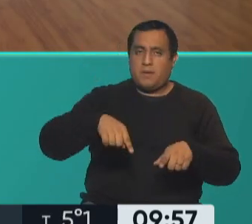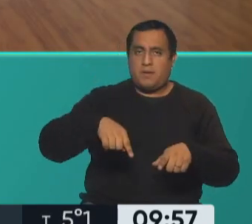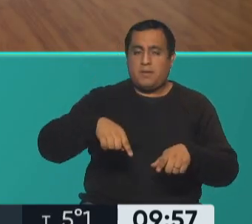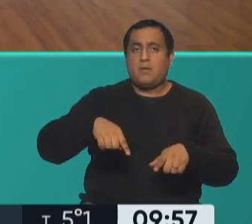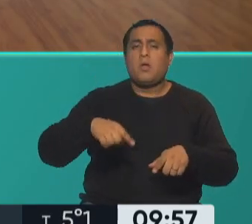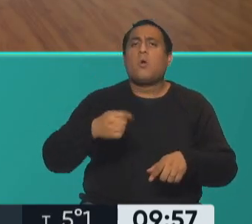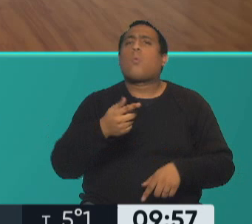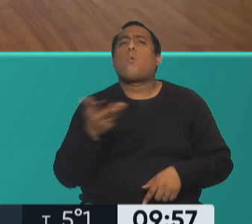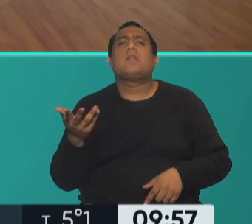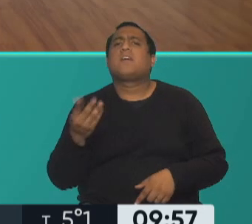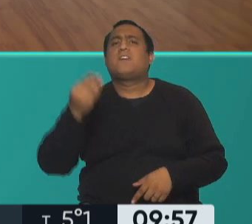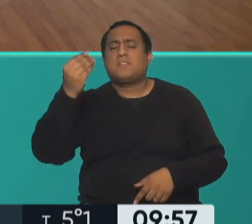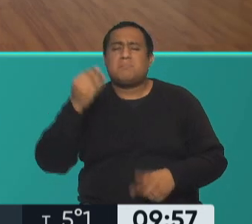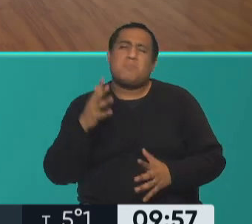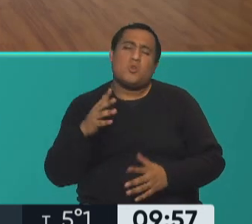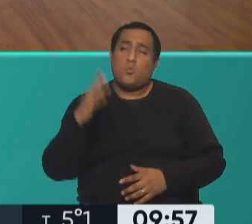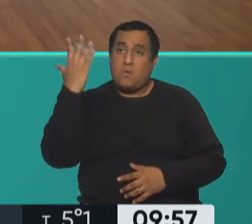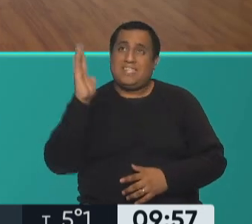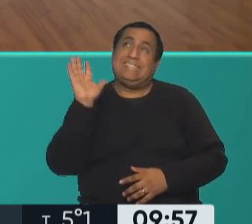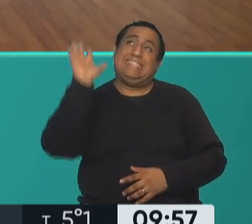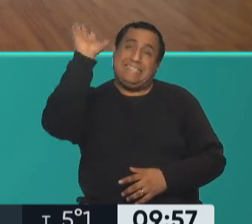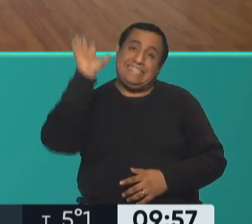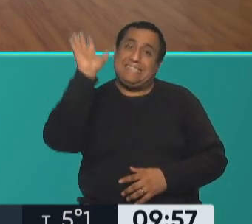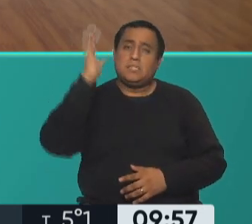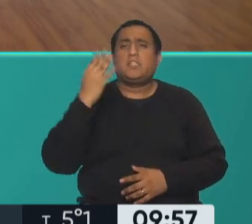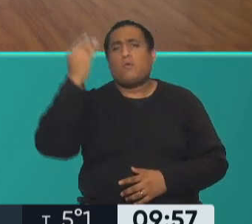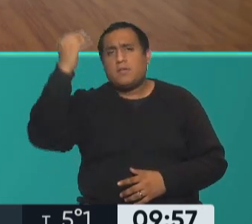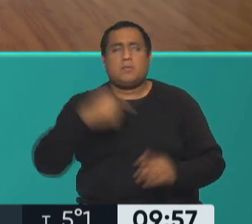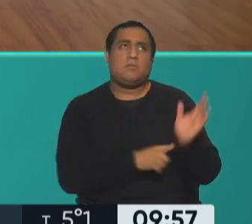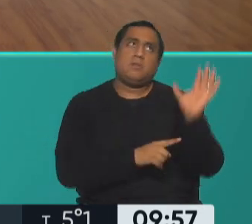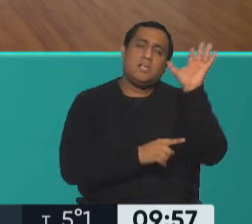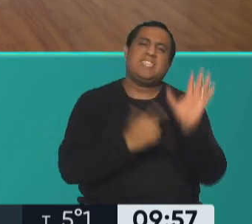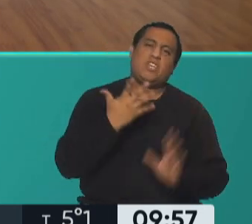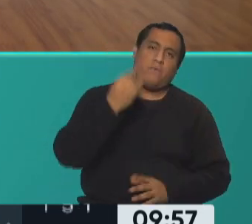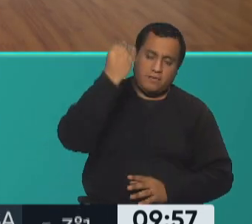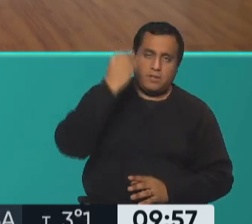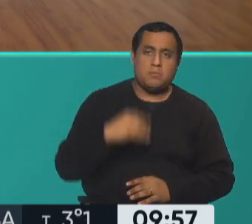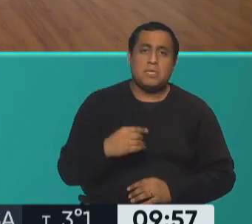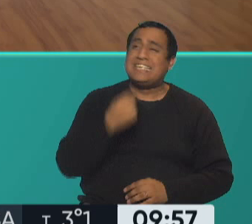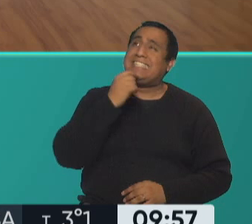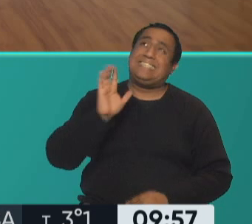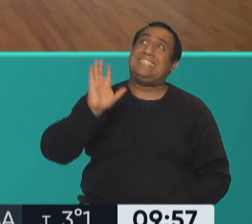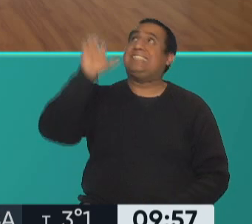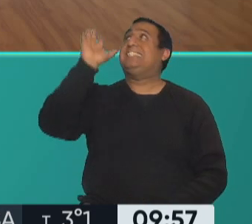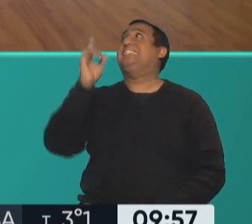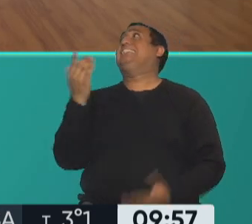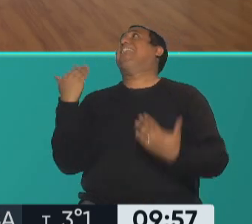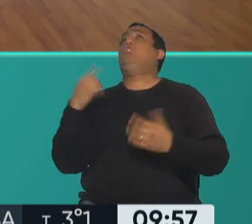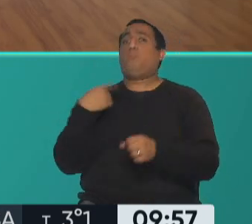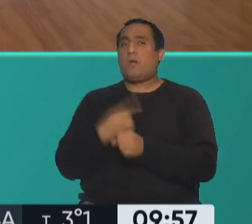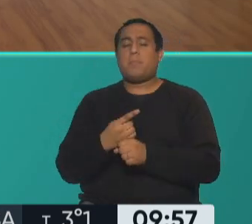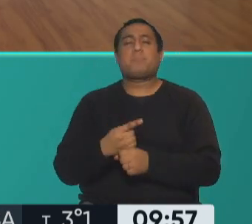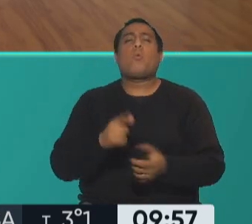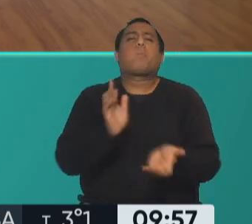menos cinco veces con cada abrazo si no llego a ir un poquito para atrás no importa simplemente estiro estiro estiro como si me desperezara